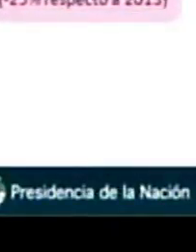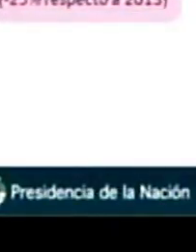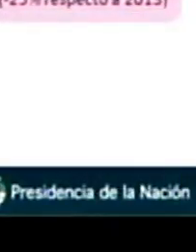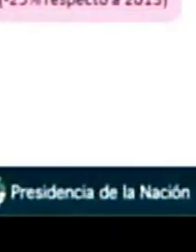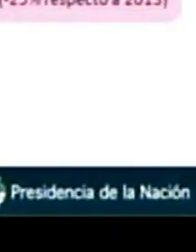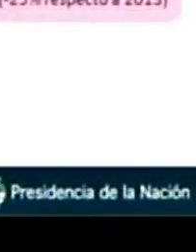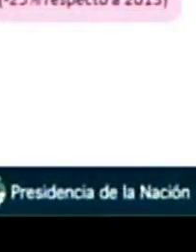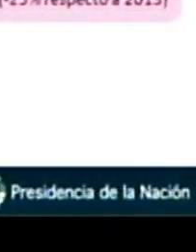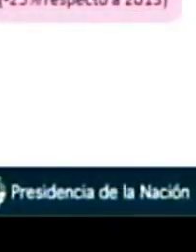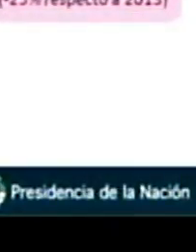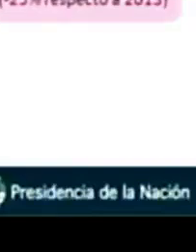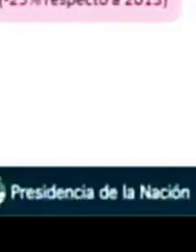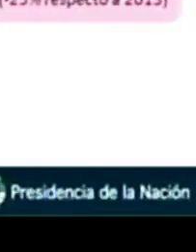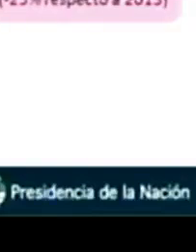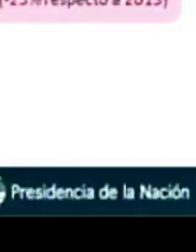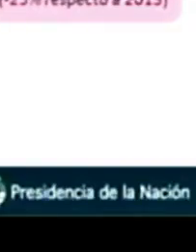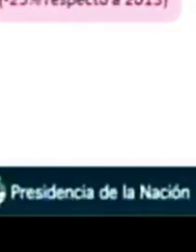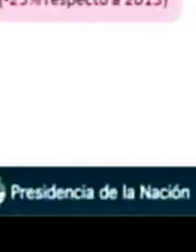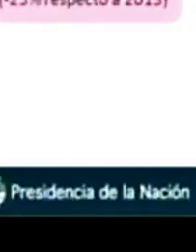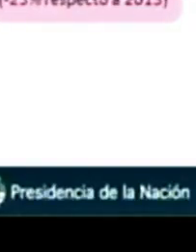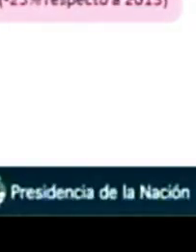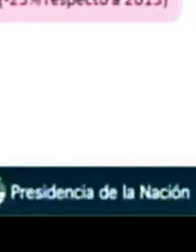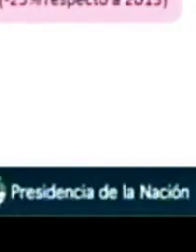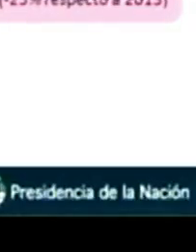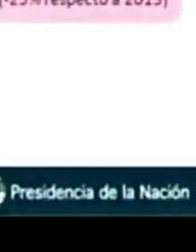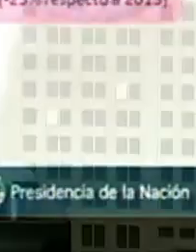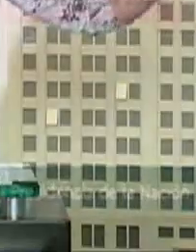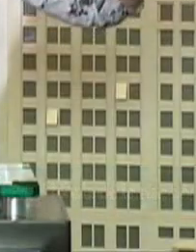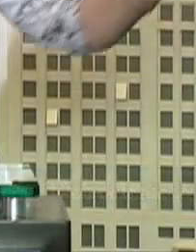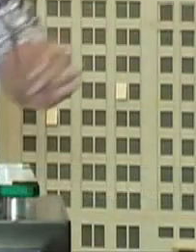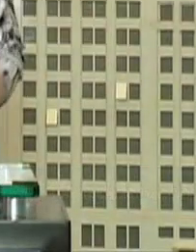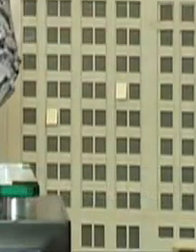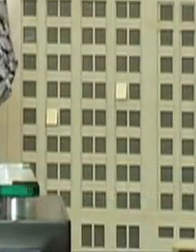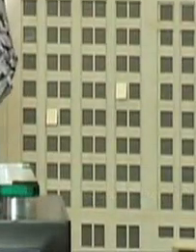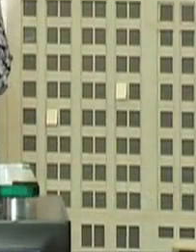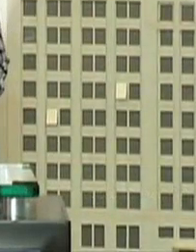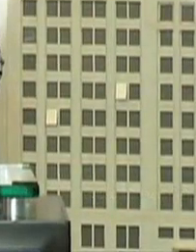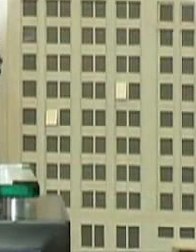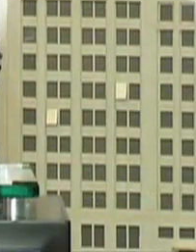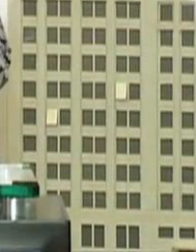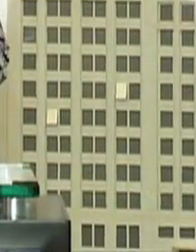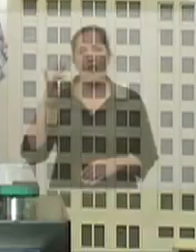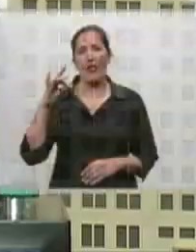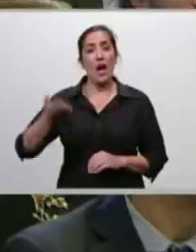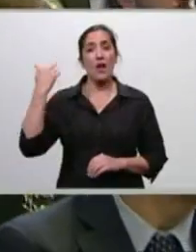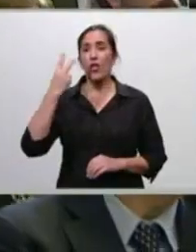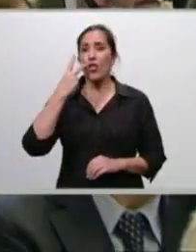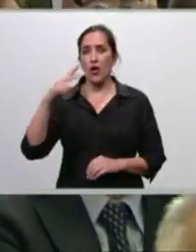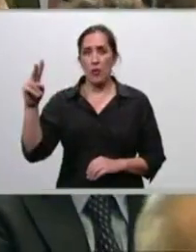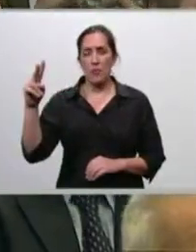unidades, lo que nos va prácticamente a acercar nuevamente al récord histórico precisamente del año